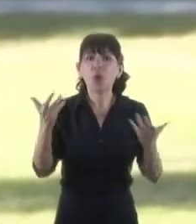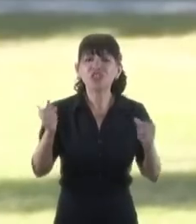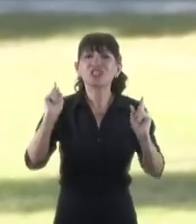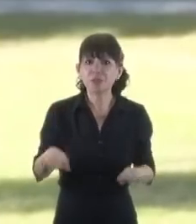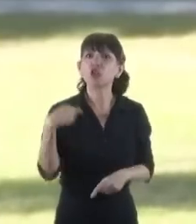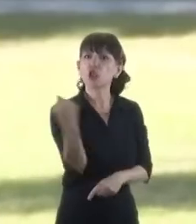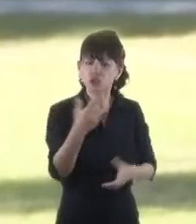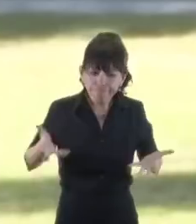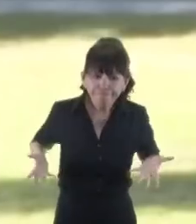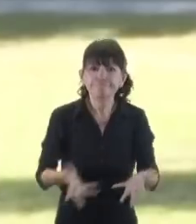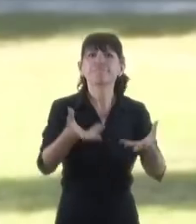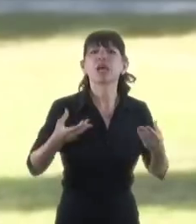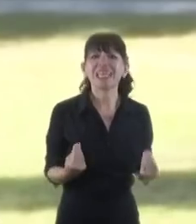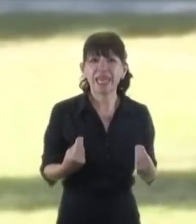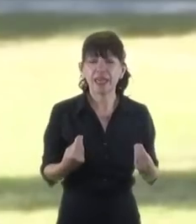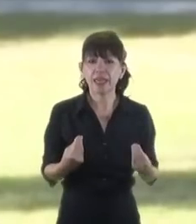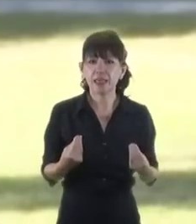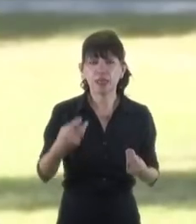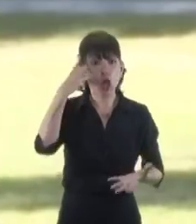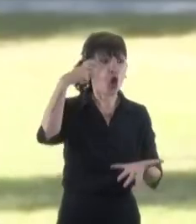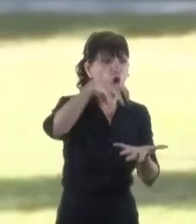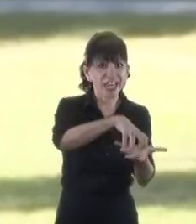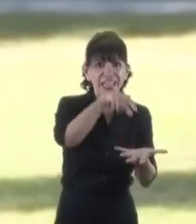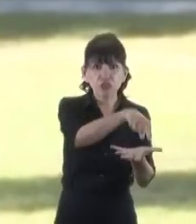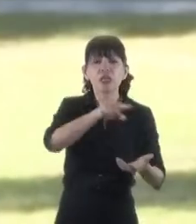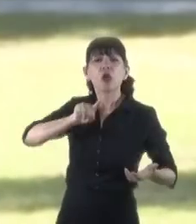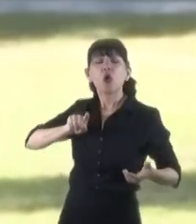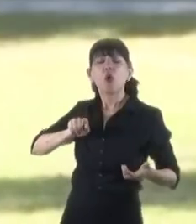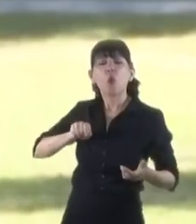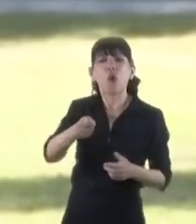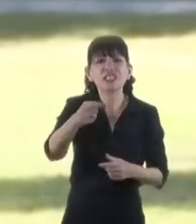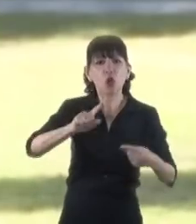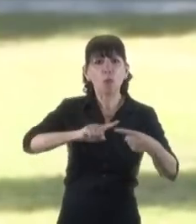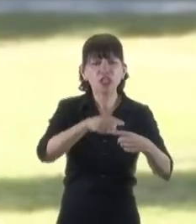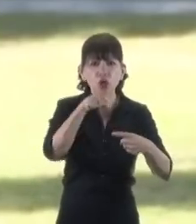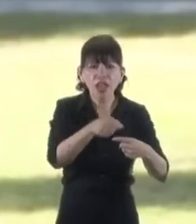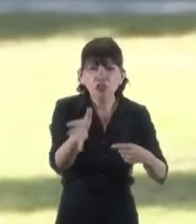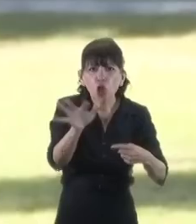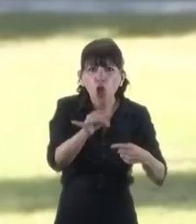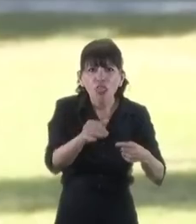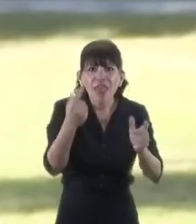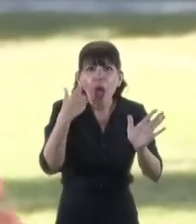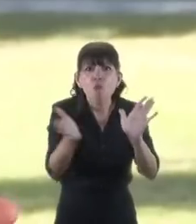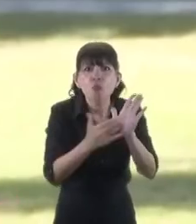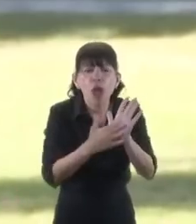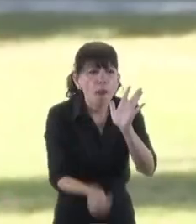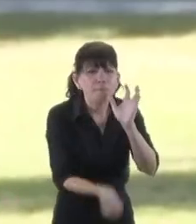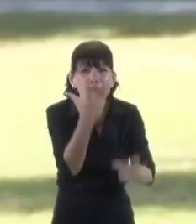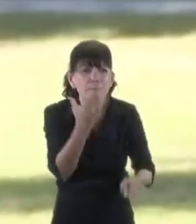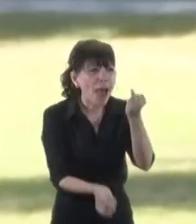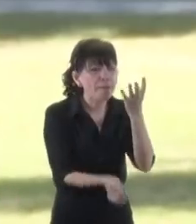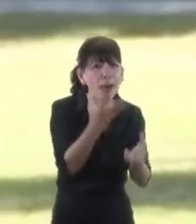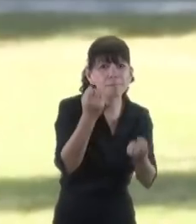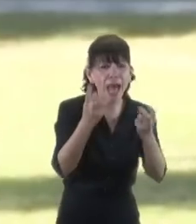político que se está sustanciando ante el Congreso de la Nación y donde cada día surgen nuevas pruebas y se abren nuevos caminos de